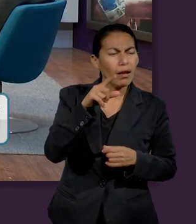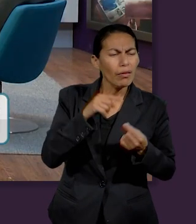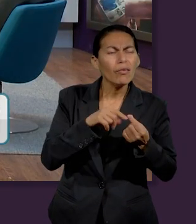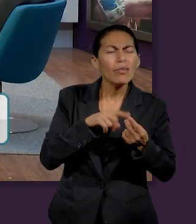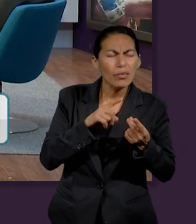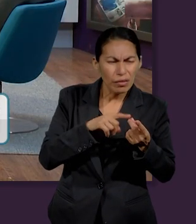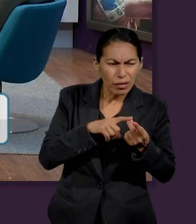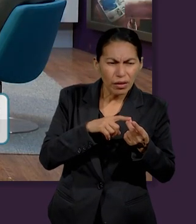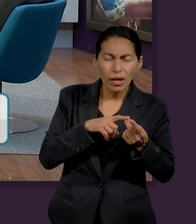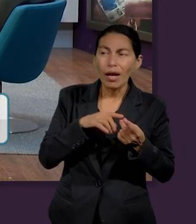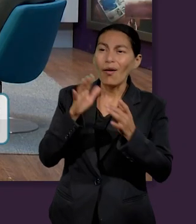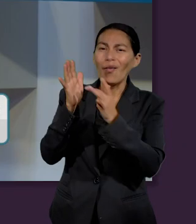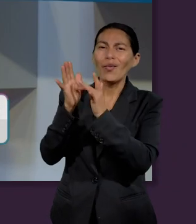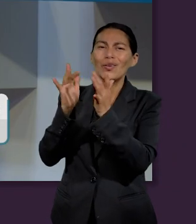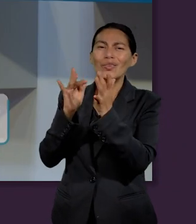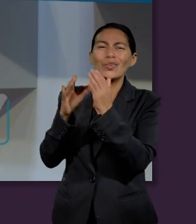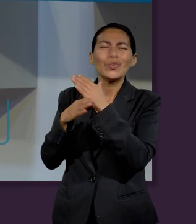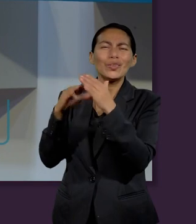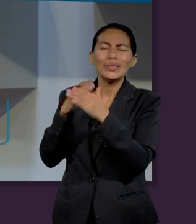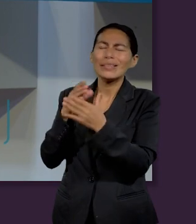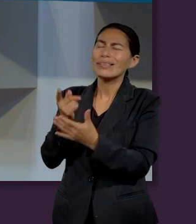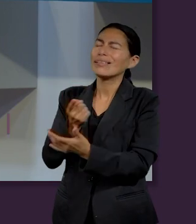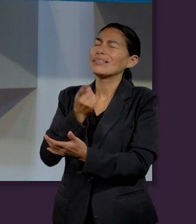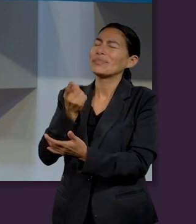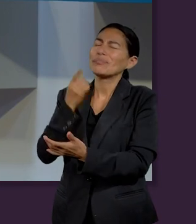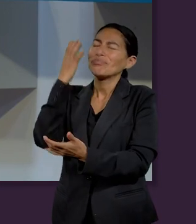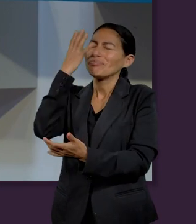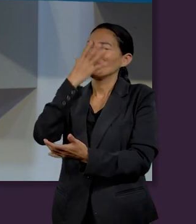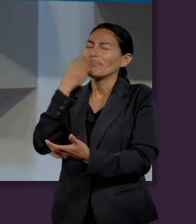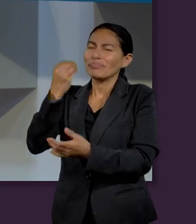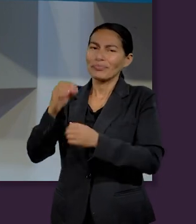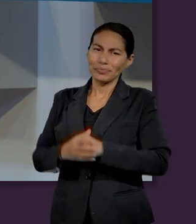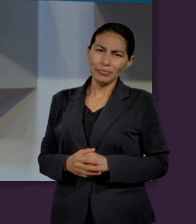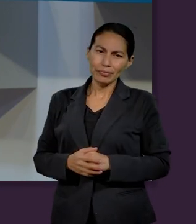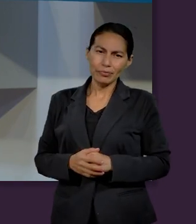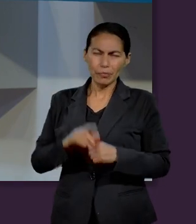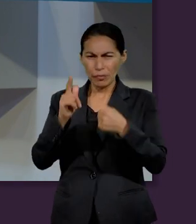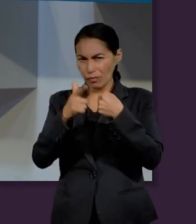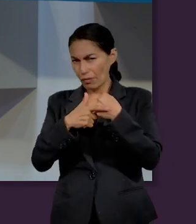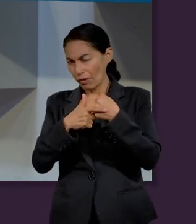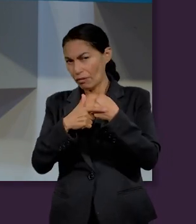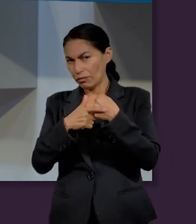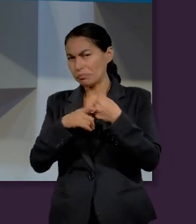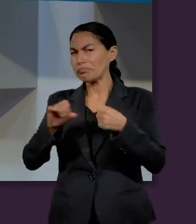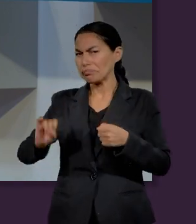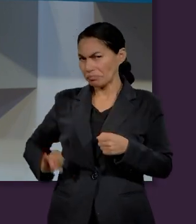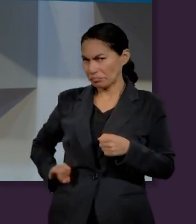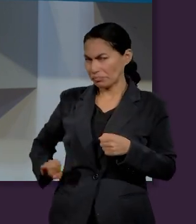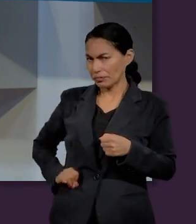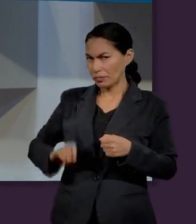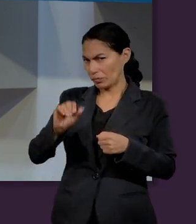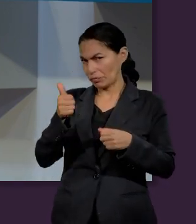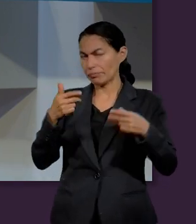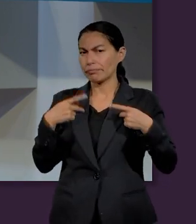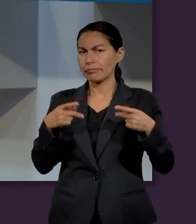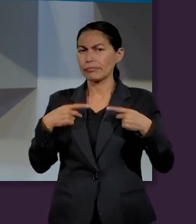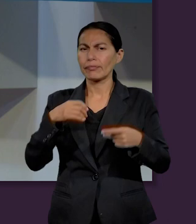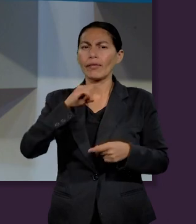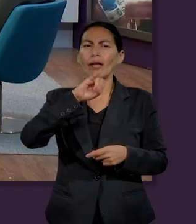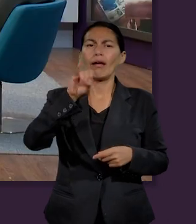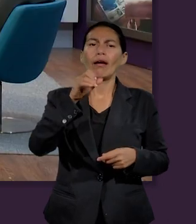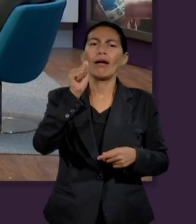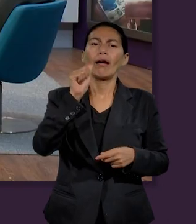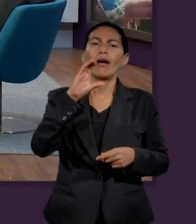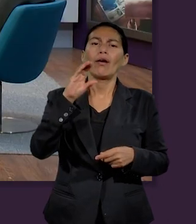En las cosas eternas. En las cosas eternas. Hay otro personaje que surge en la historia bastante interesante, Jacob.